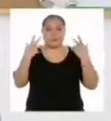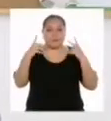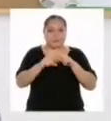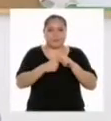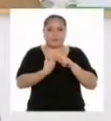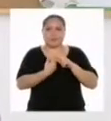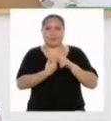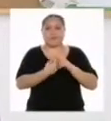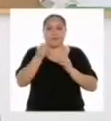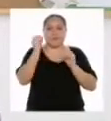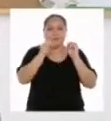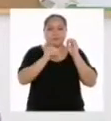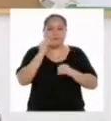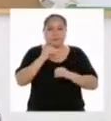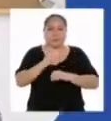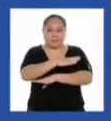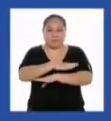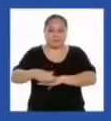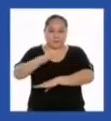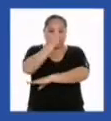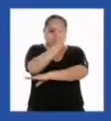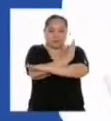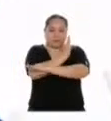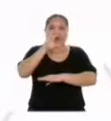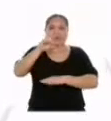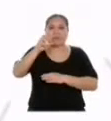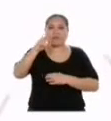empezar a trazar un sistema de ejes carpeciano.